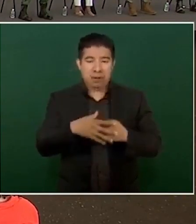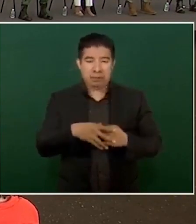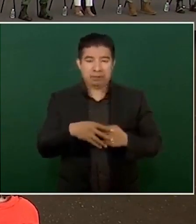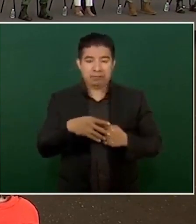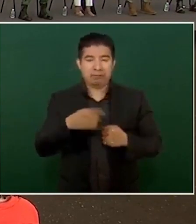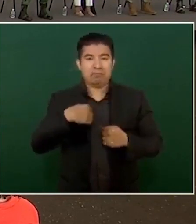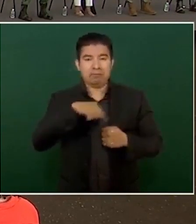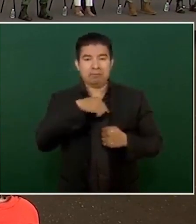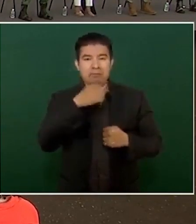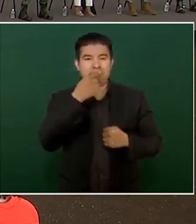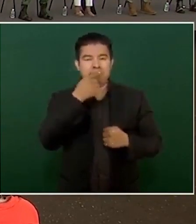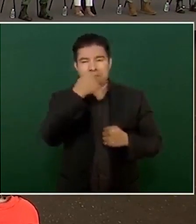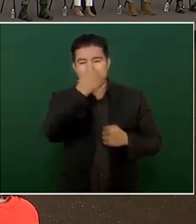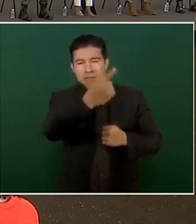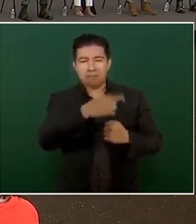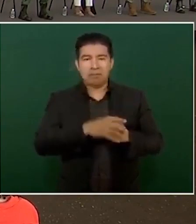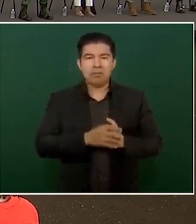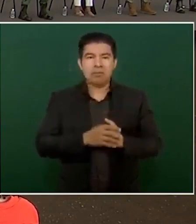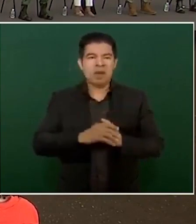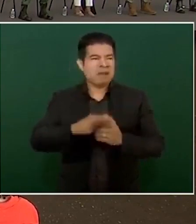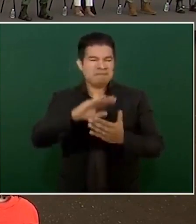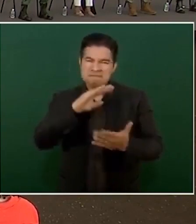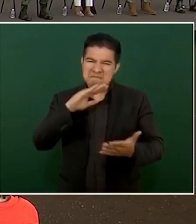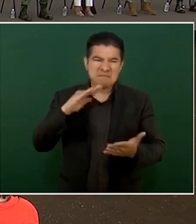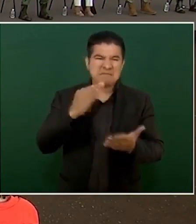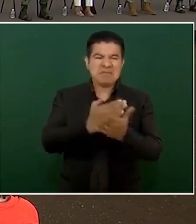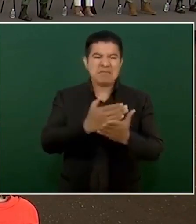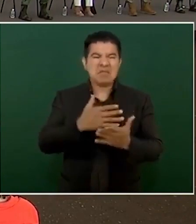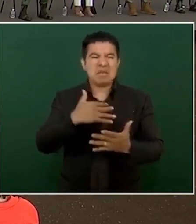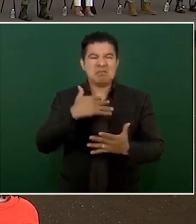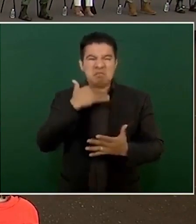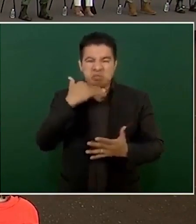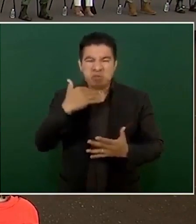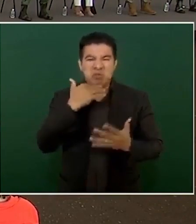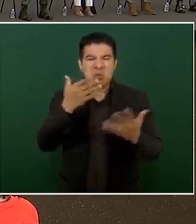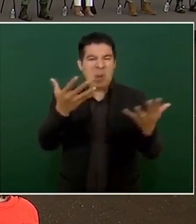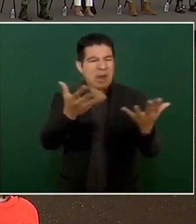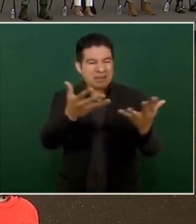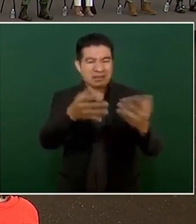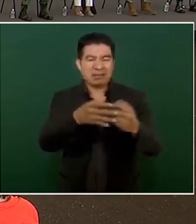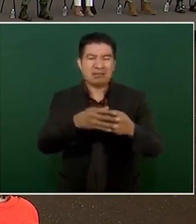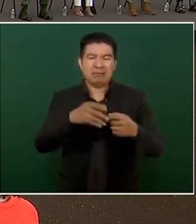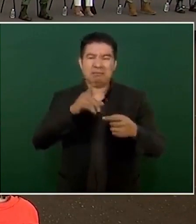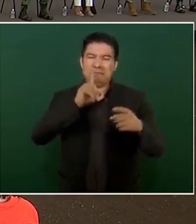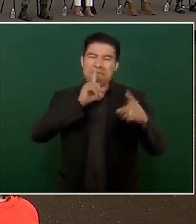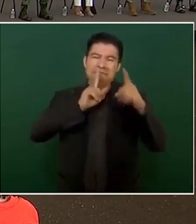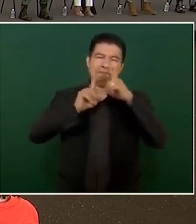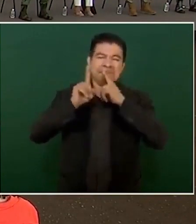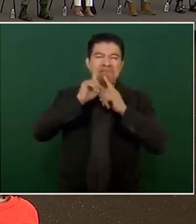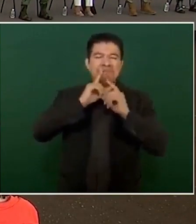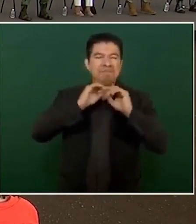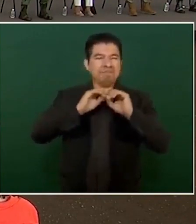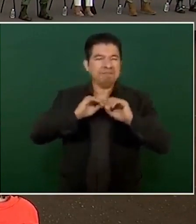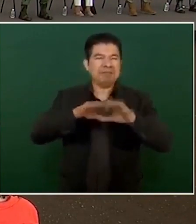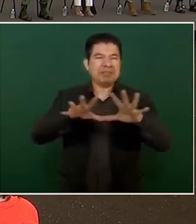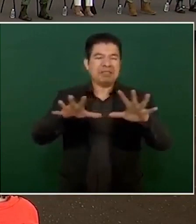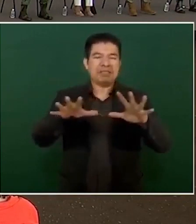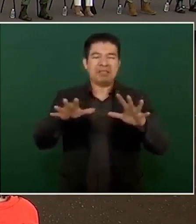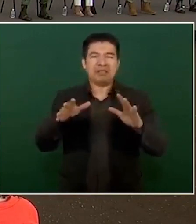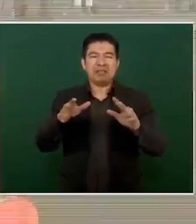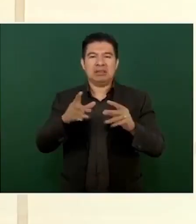De mentiras Uff Y de hipocresía